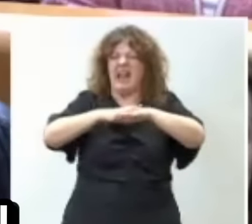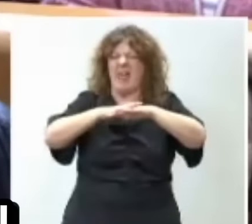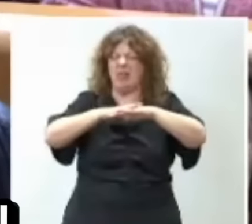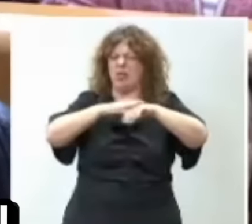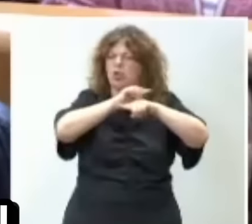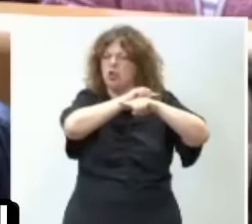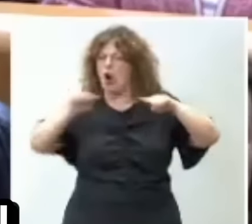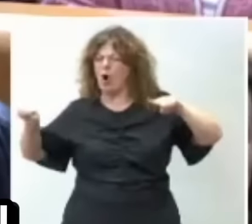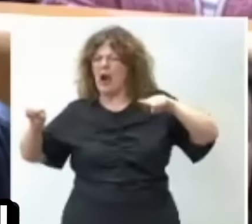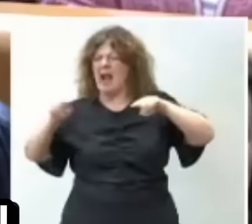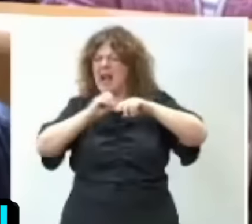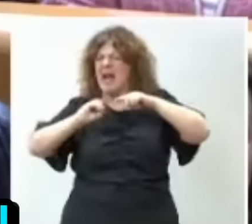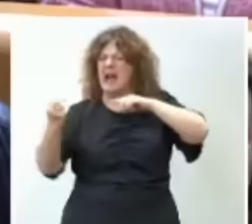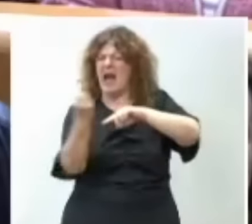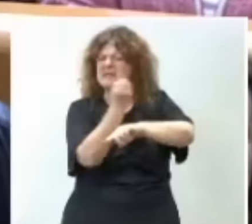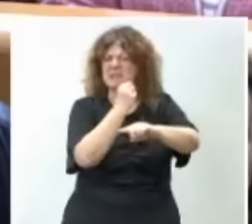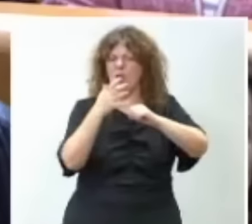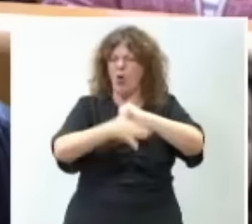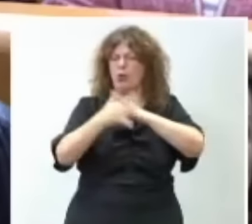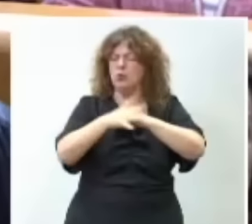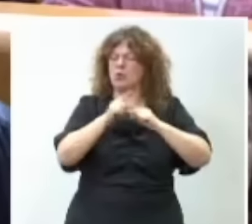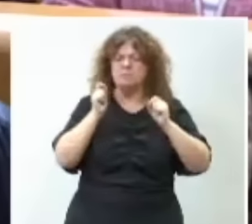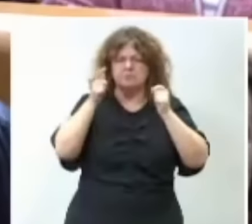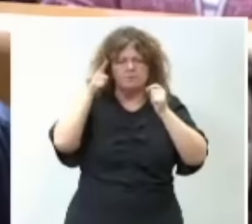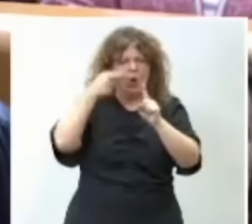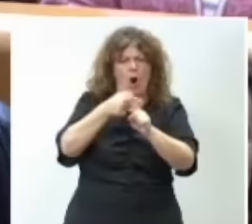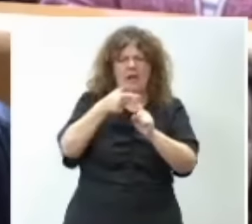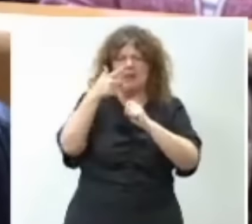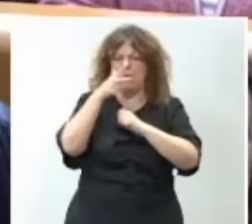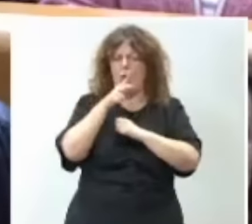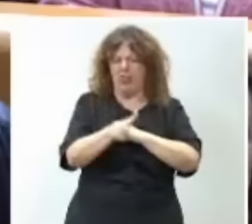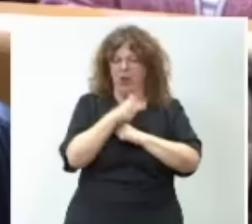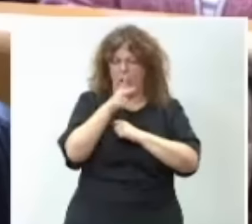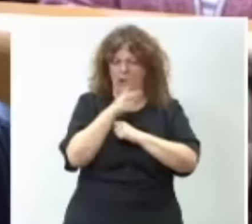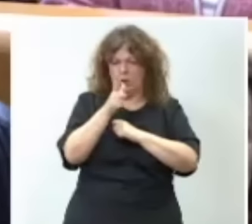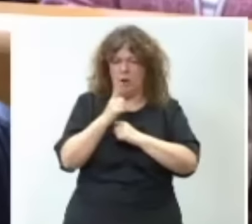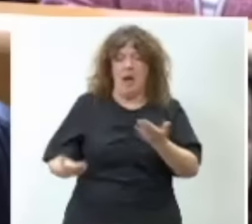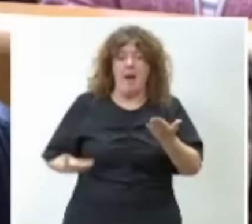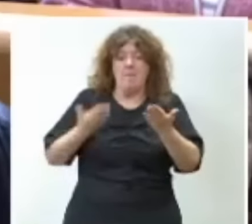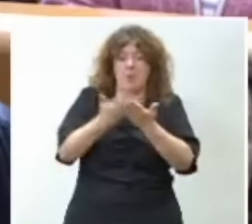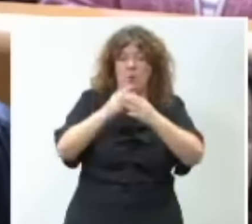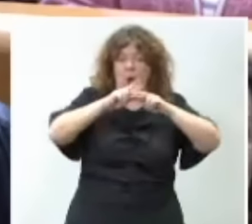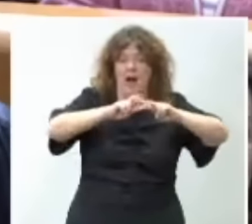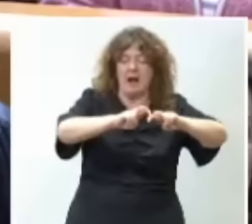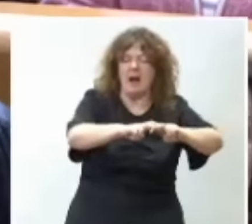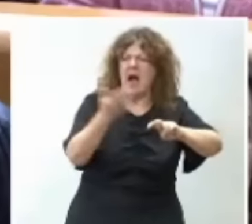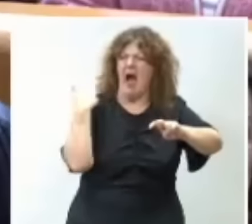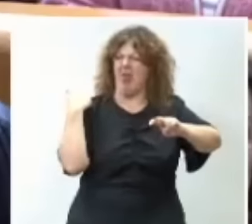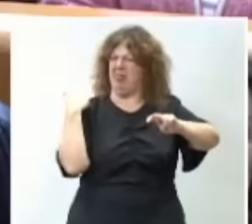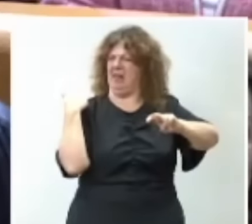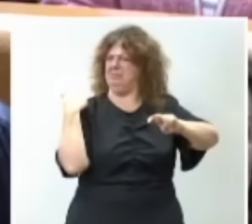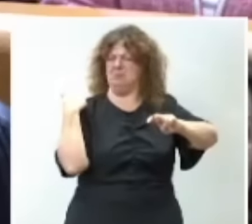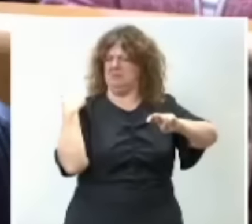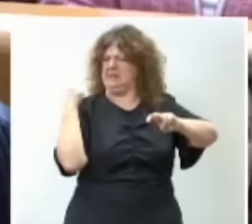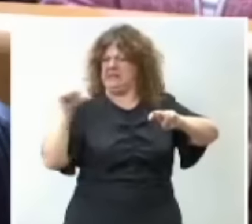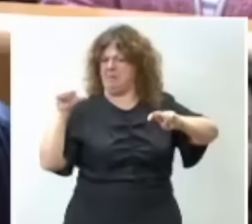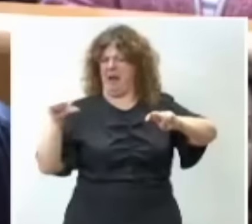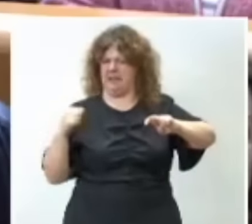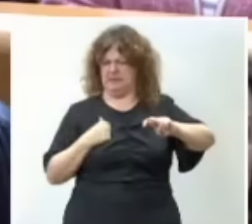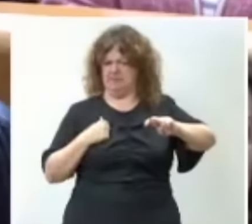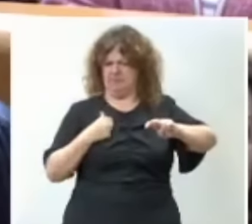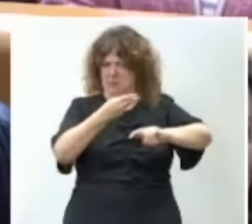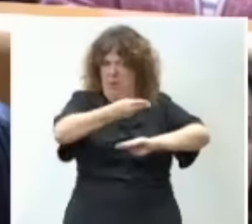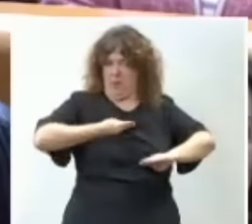gasoductos destinados al hidrógeno. Y estamos estudiando la propuesta que nos remitió hace una semana. Y obviamente